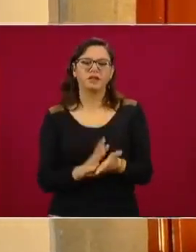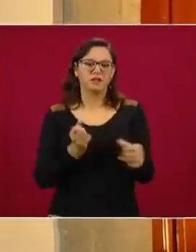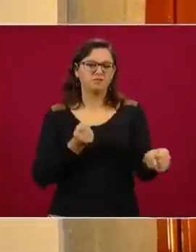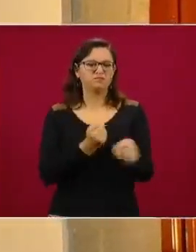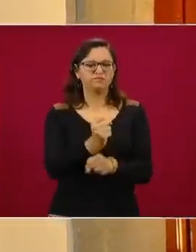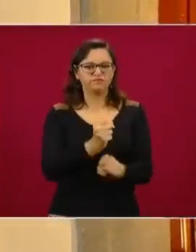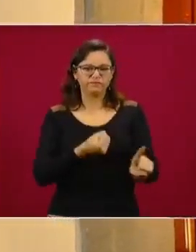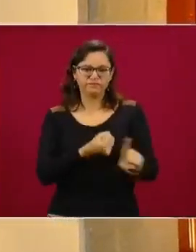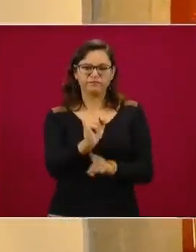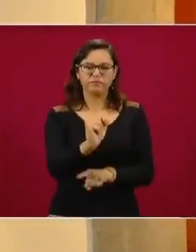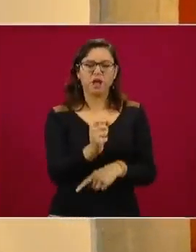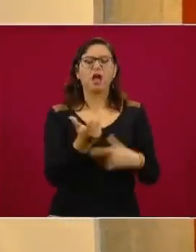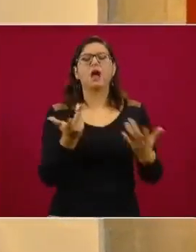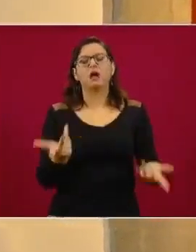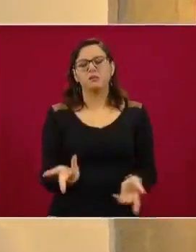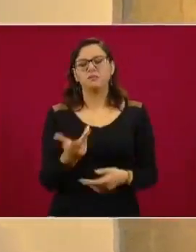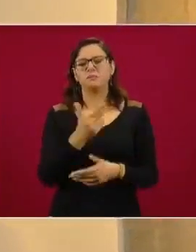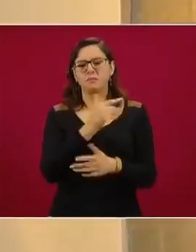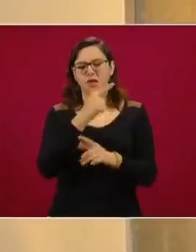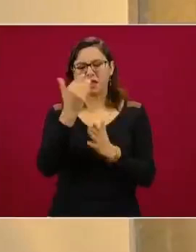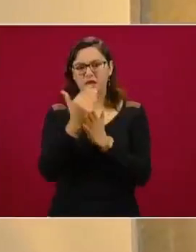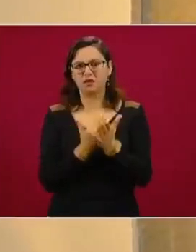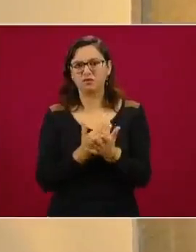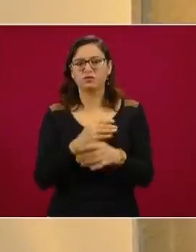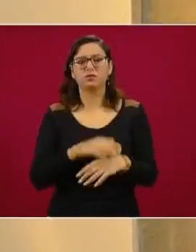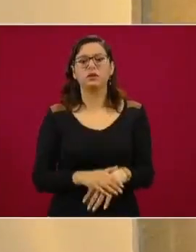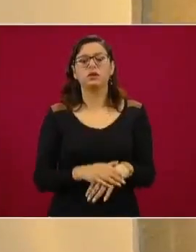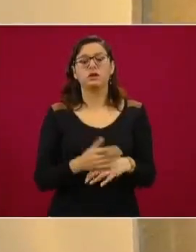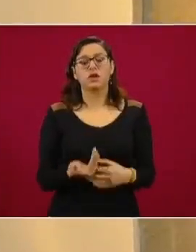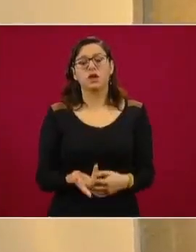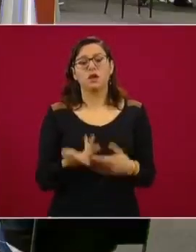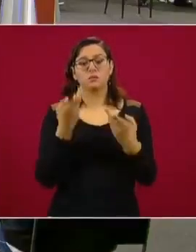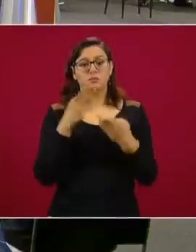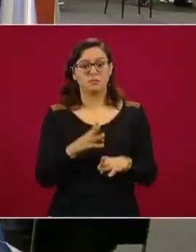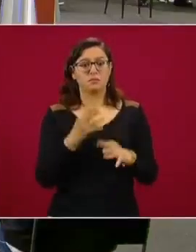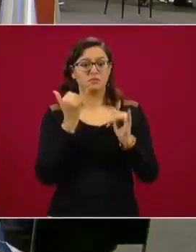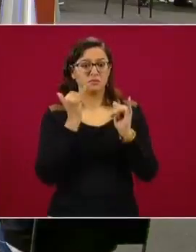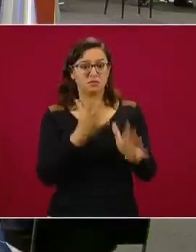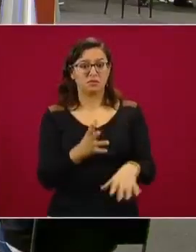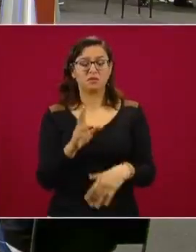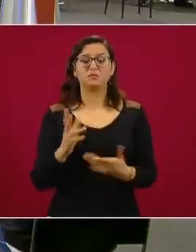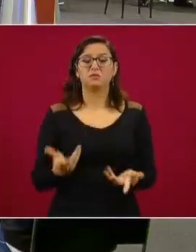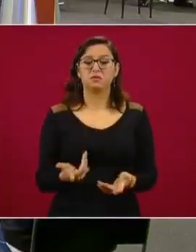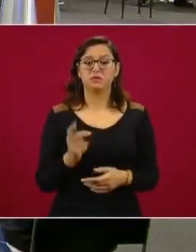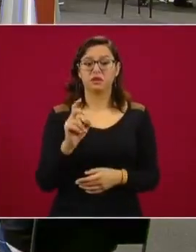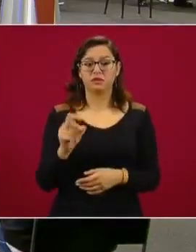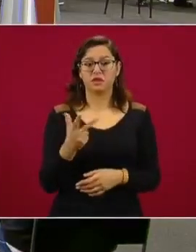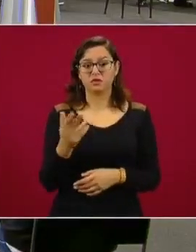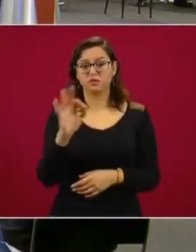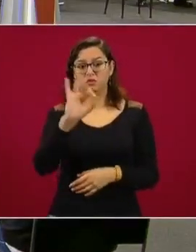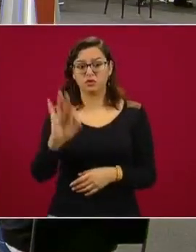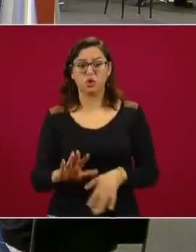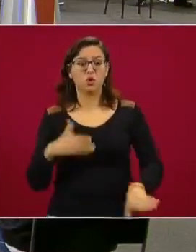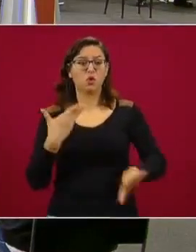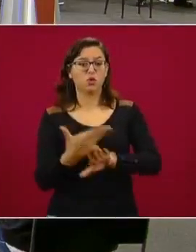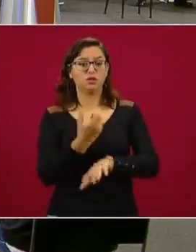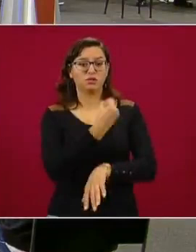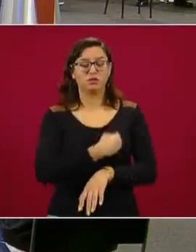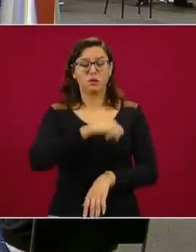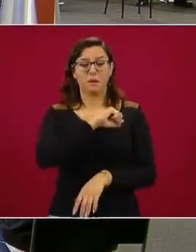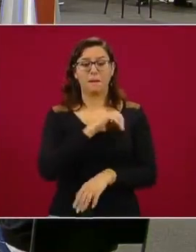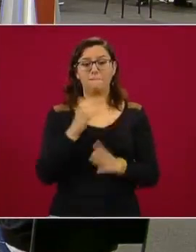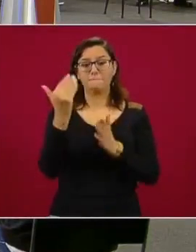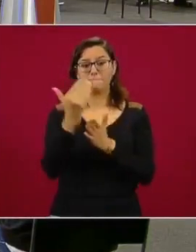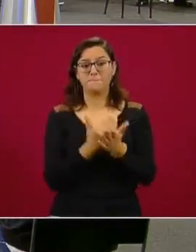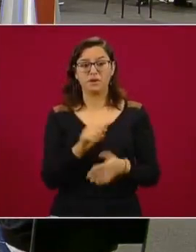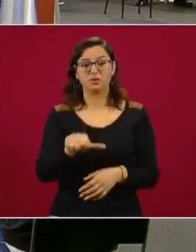ya termino. Delitos financieros, menos 38 contra la salud, menos 11 en materia de hidrocarburos, menos